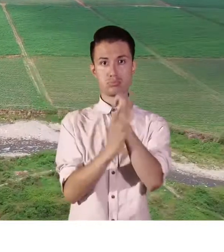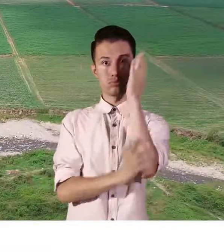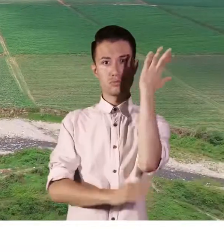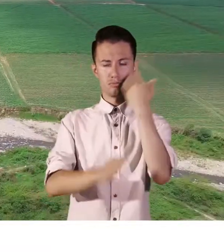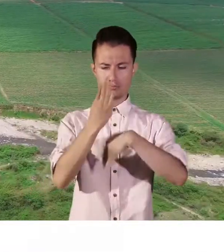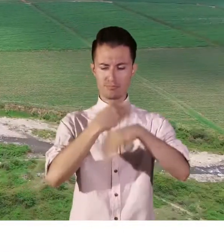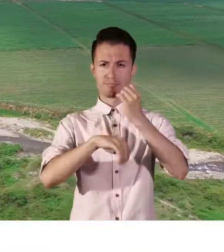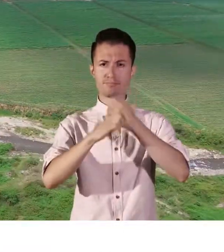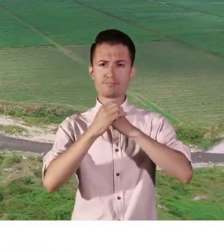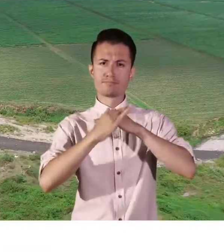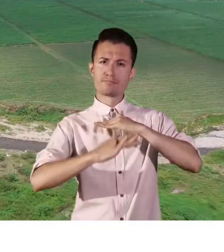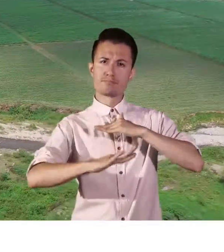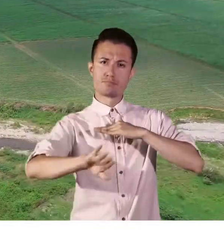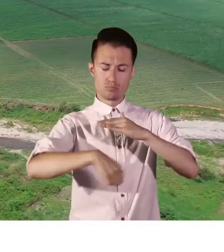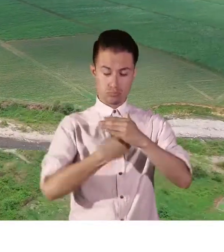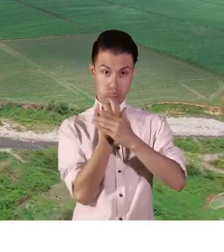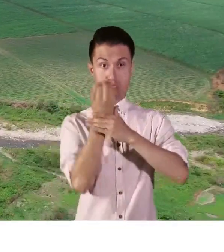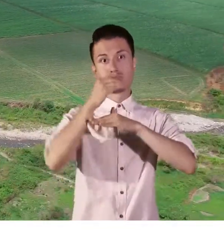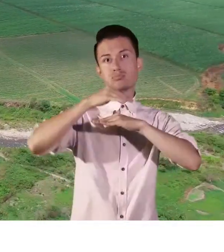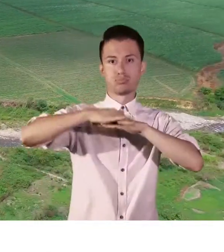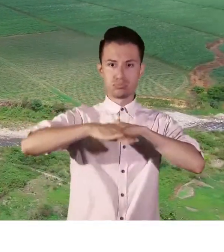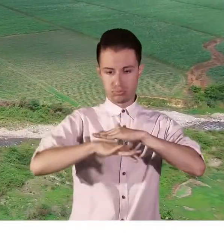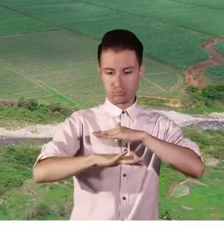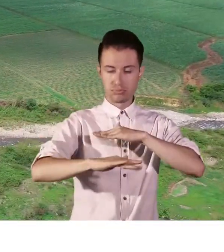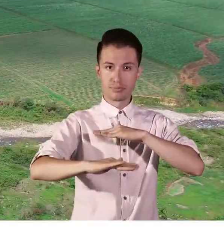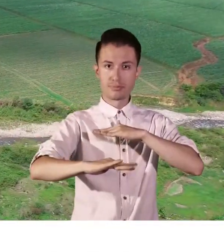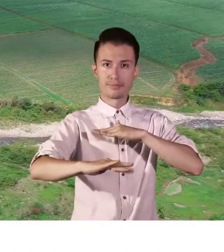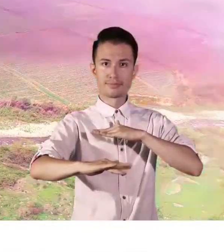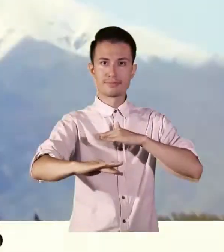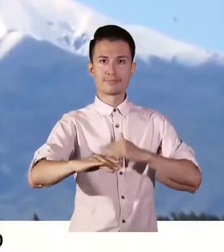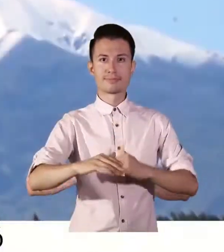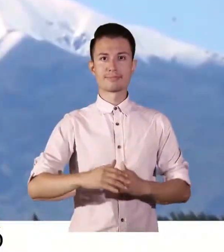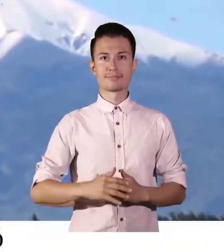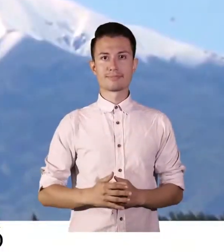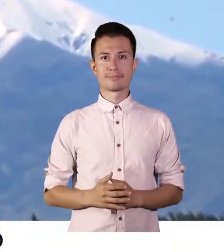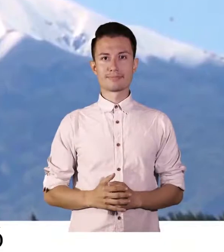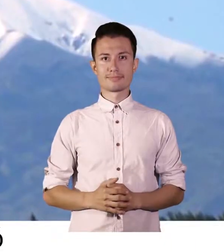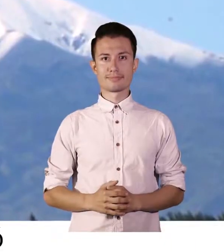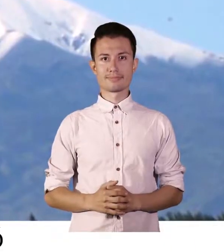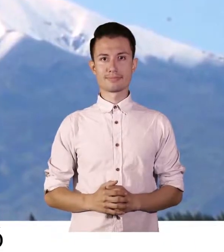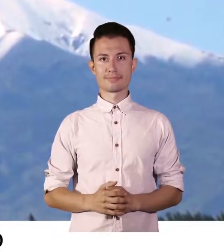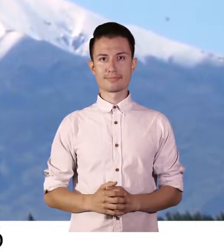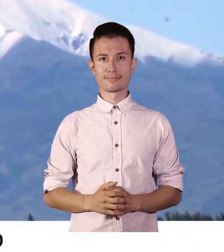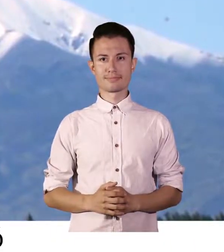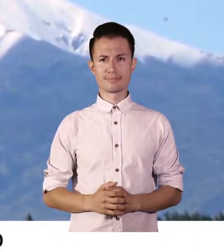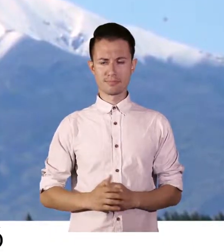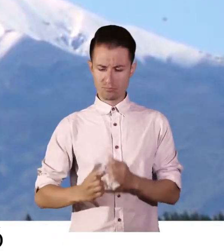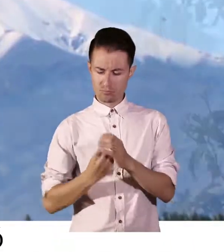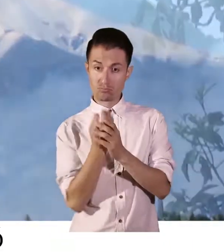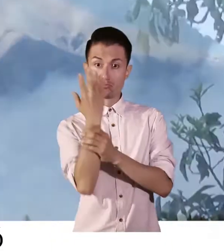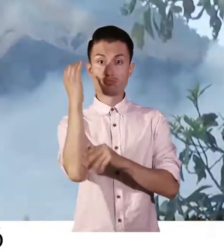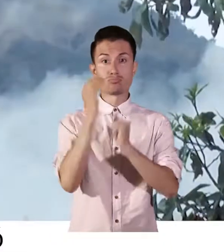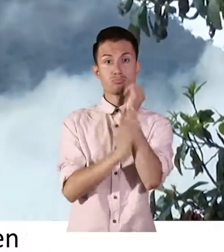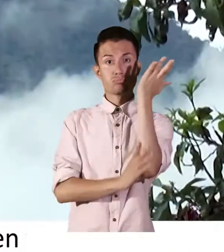fértil de valles que un volcán abonó